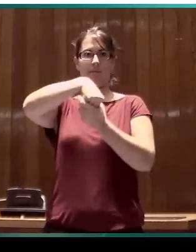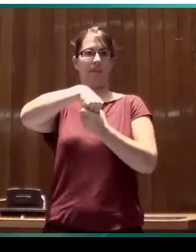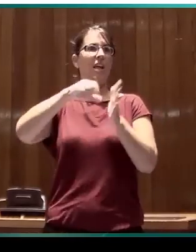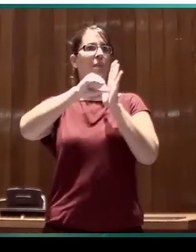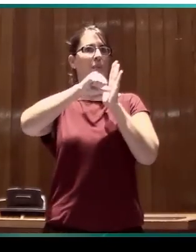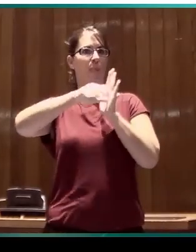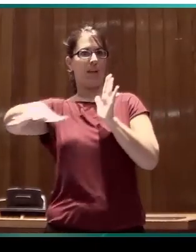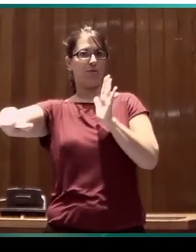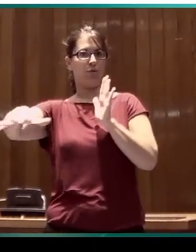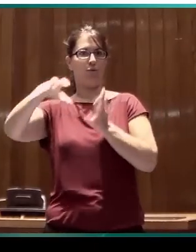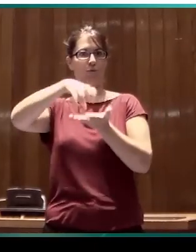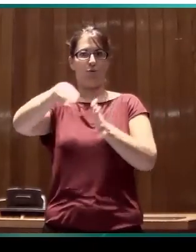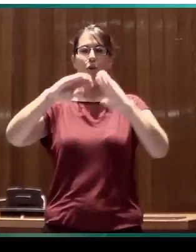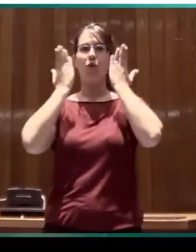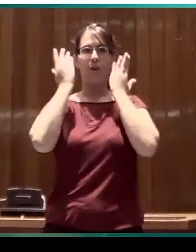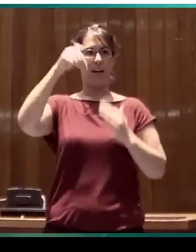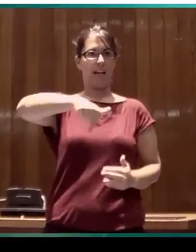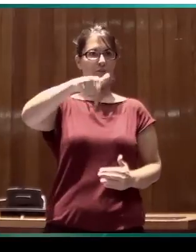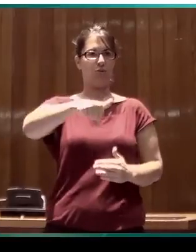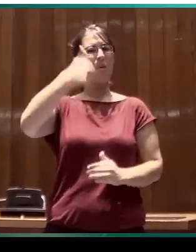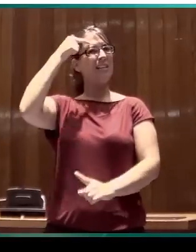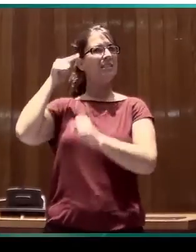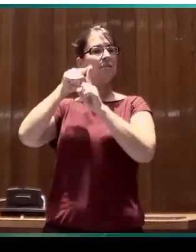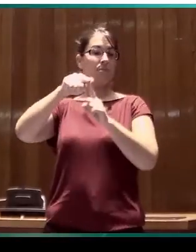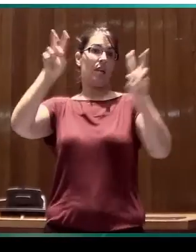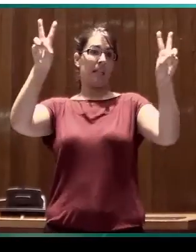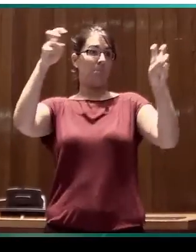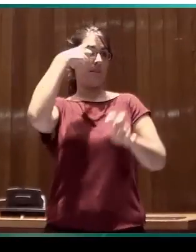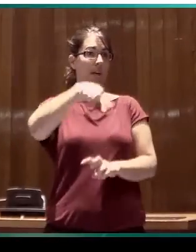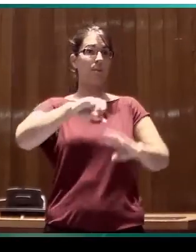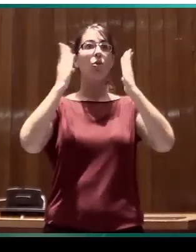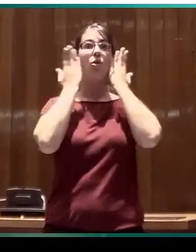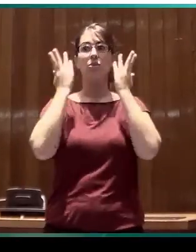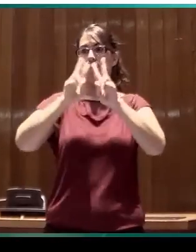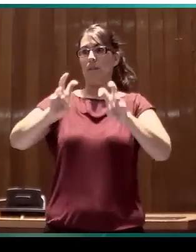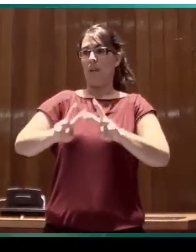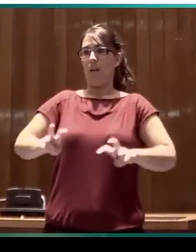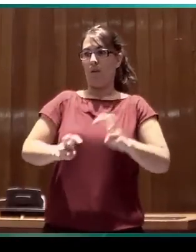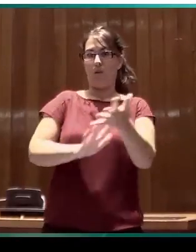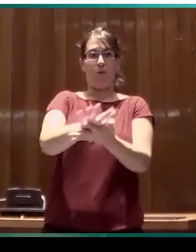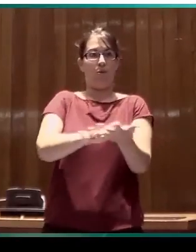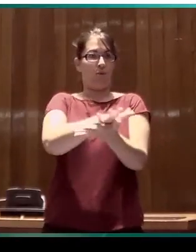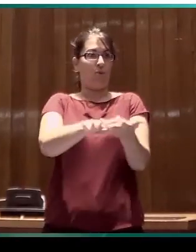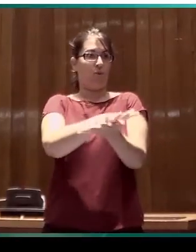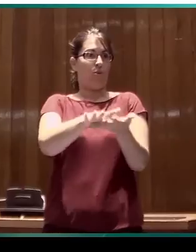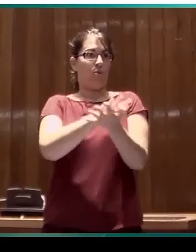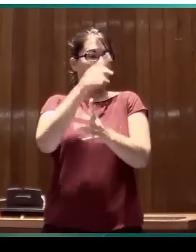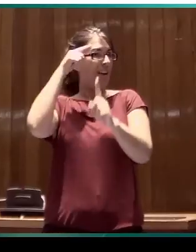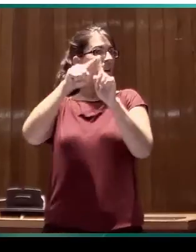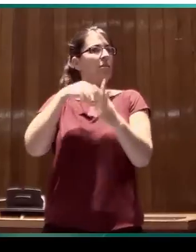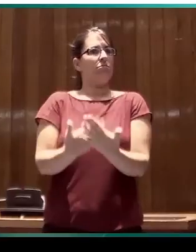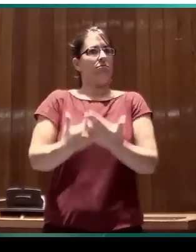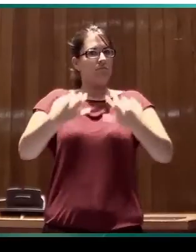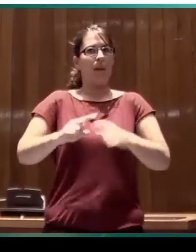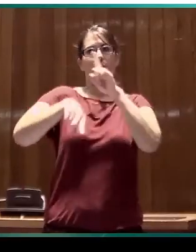la Lengua de Signos Española, dedicado a la investigación de la lengua de signos como fundamento de la normalización.